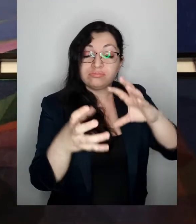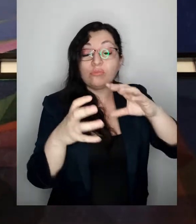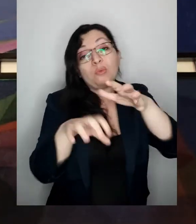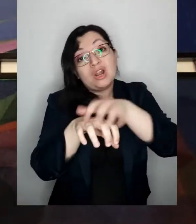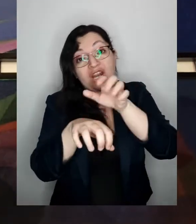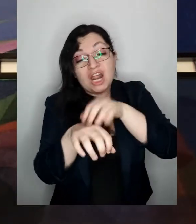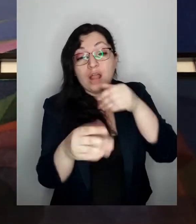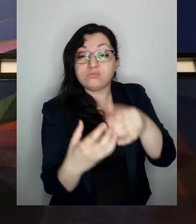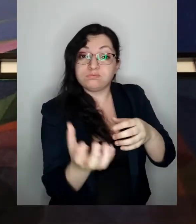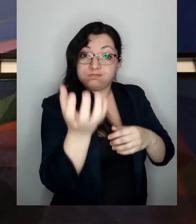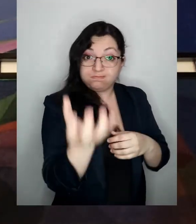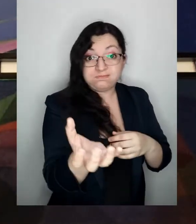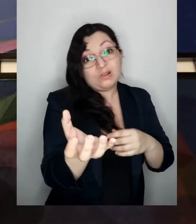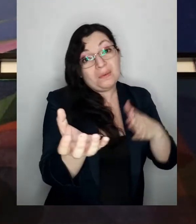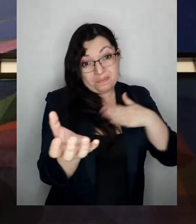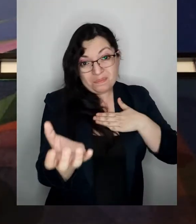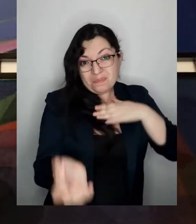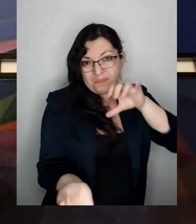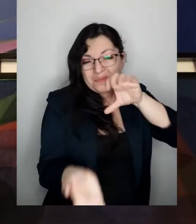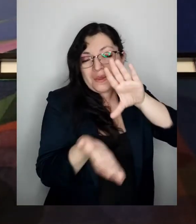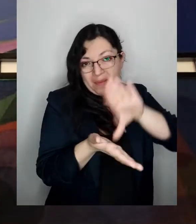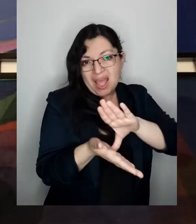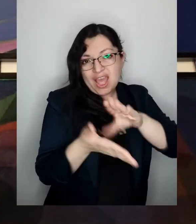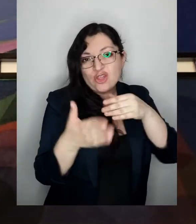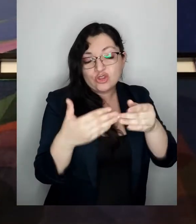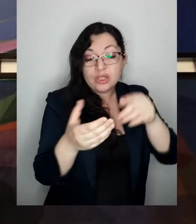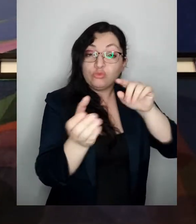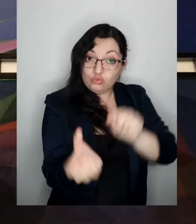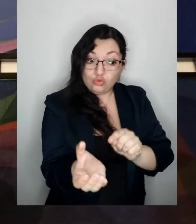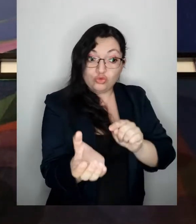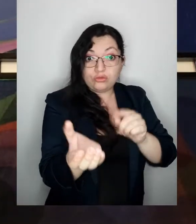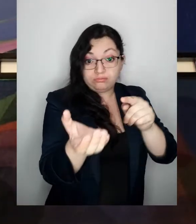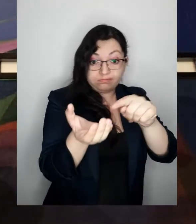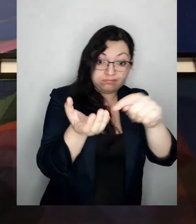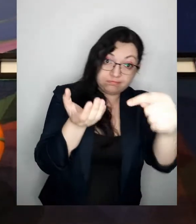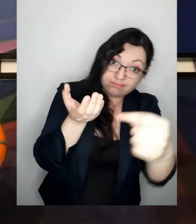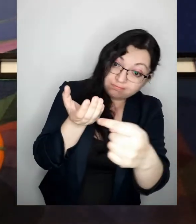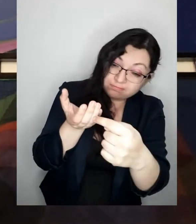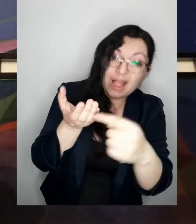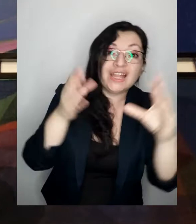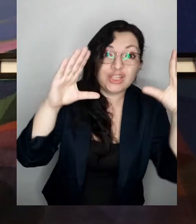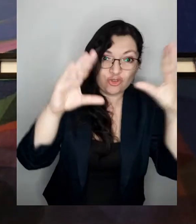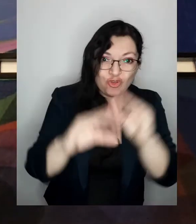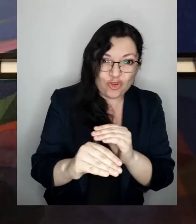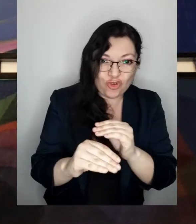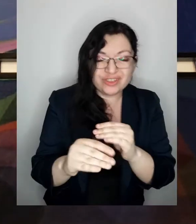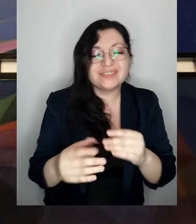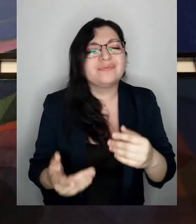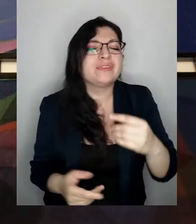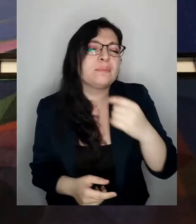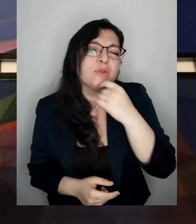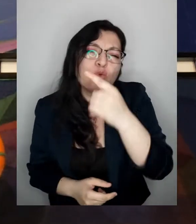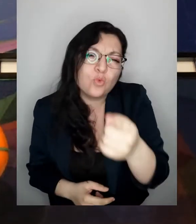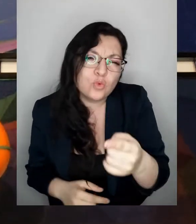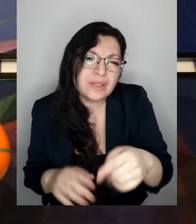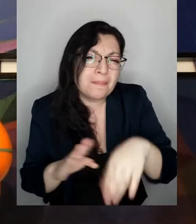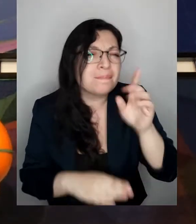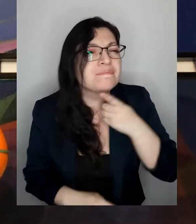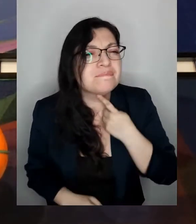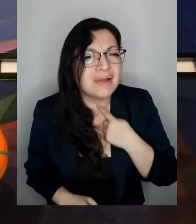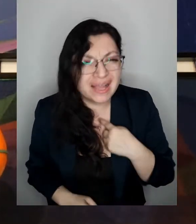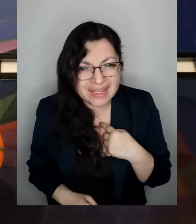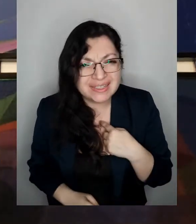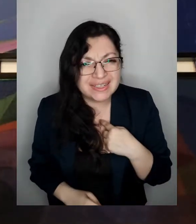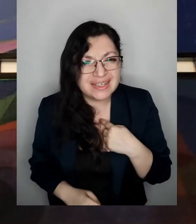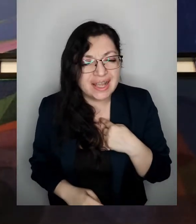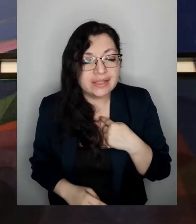naranja en mi caso mi país está de noche tal cual la estoy tomando ahora y la otra pregunta que es más interesante